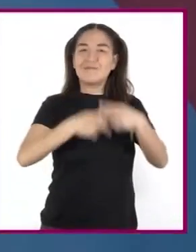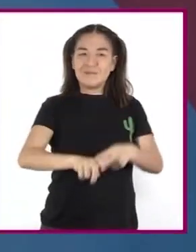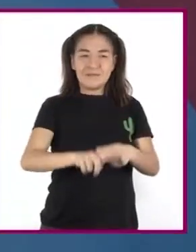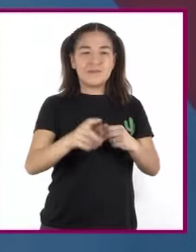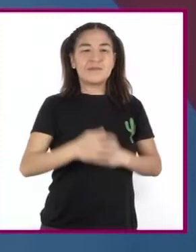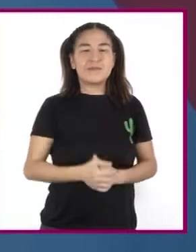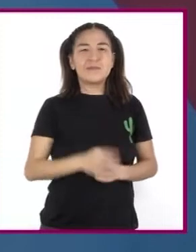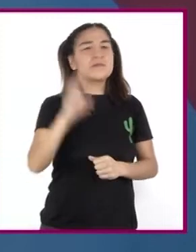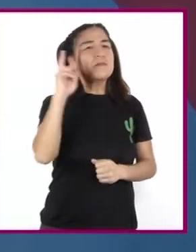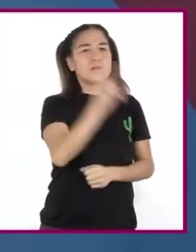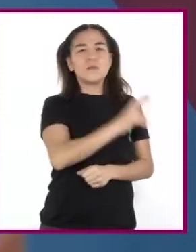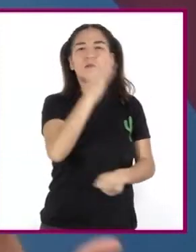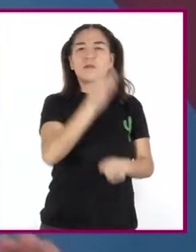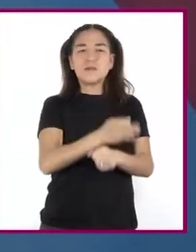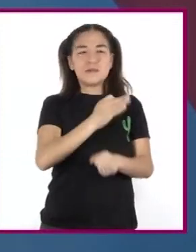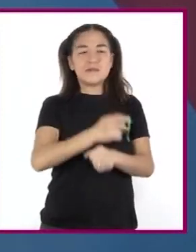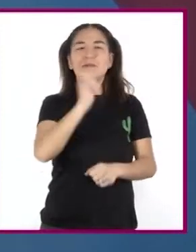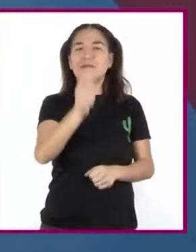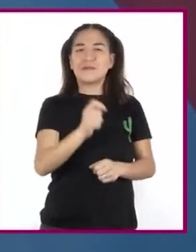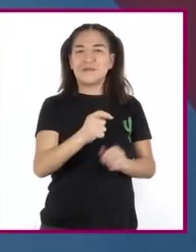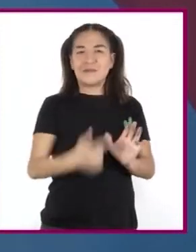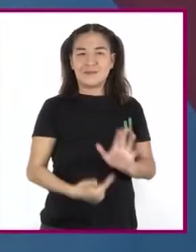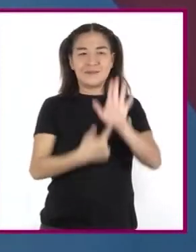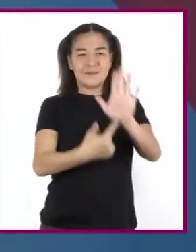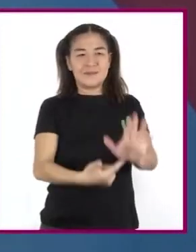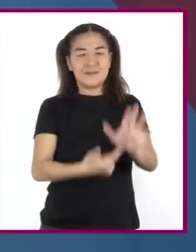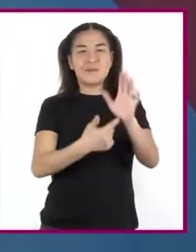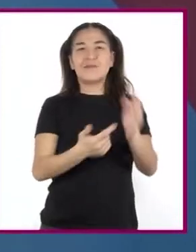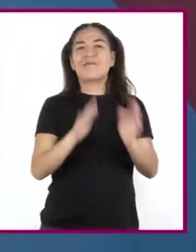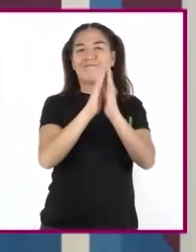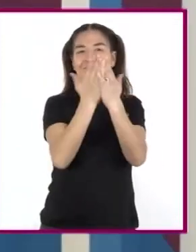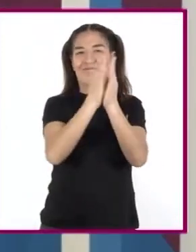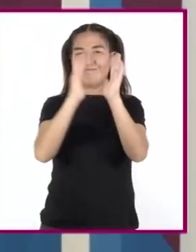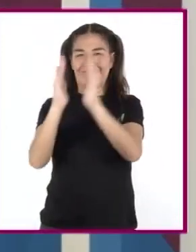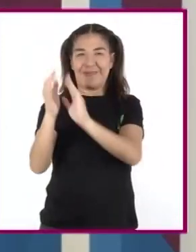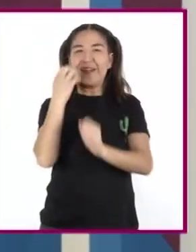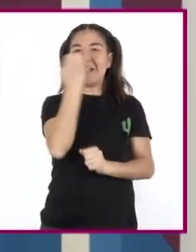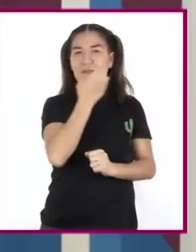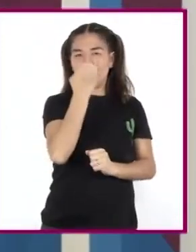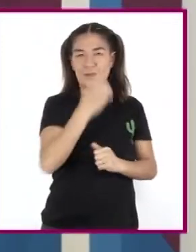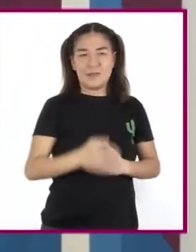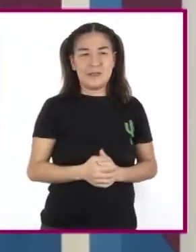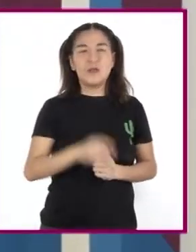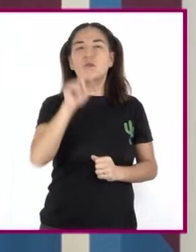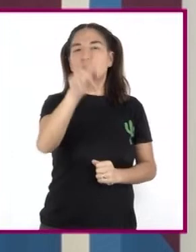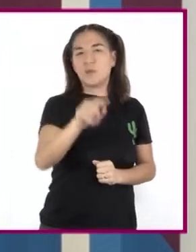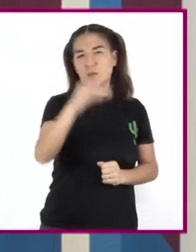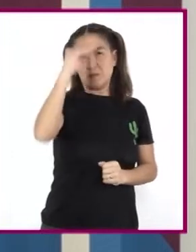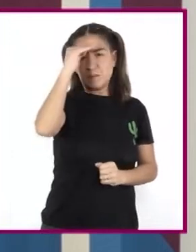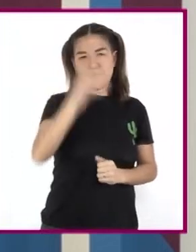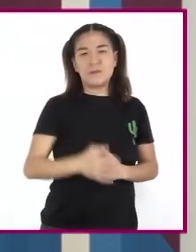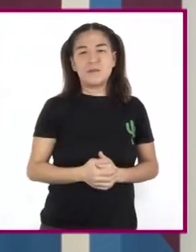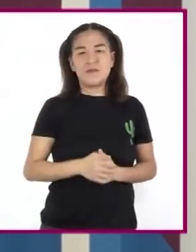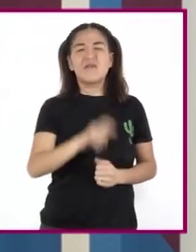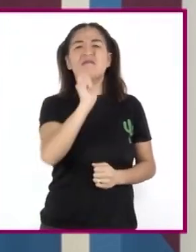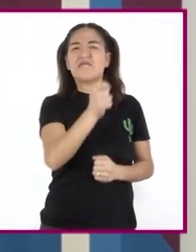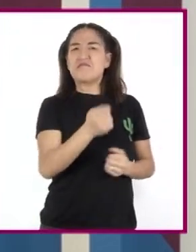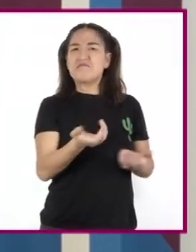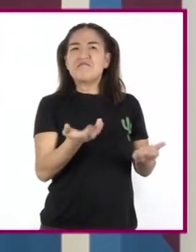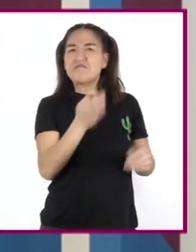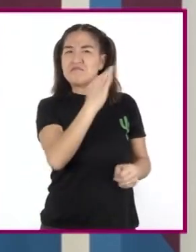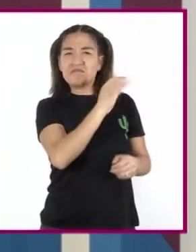y escuchar la situación que se presenta en una biblioteca escolar. Analicen qué representa,